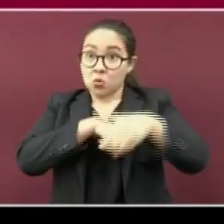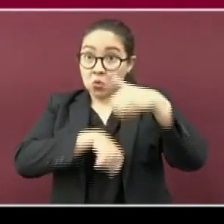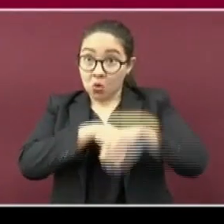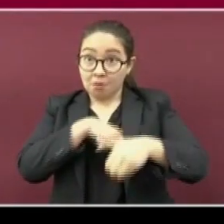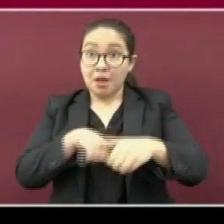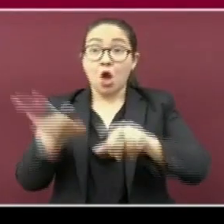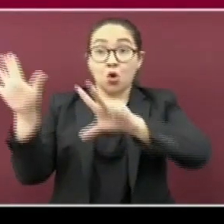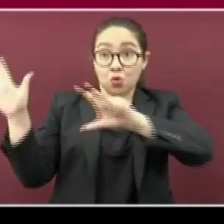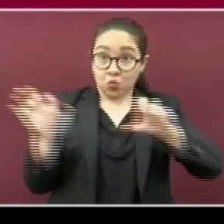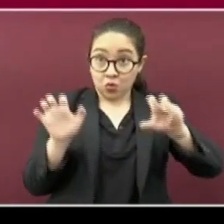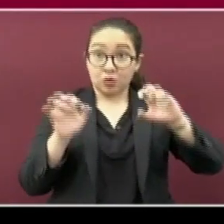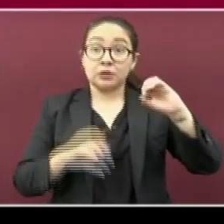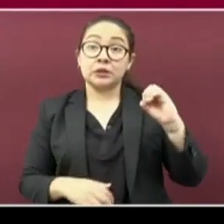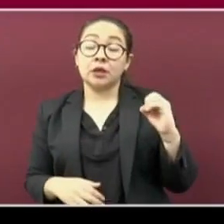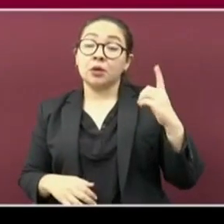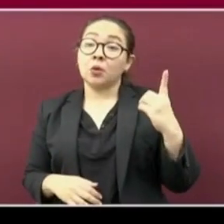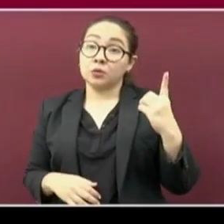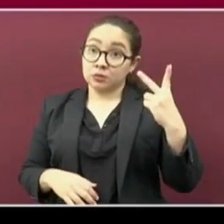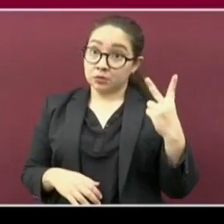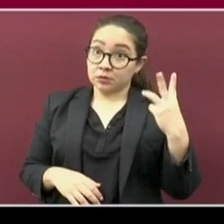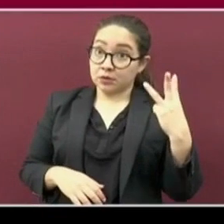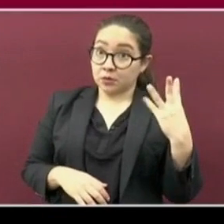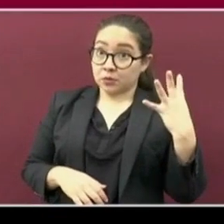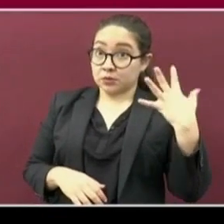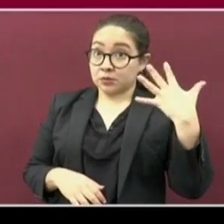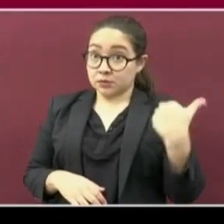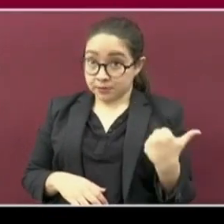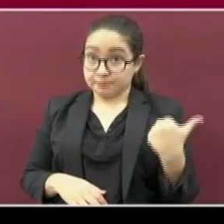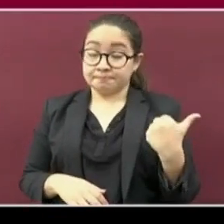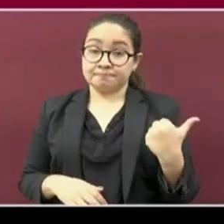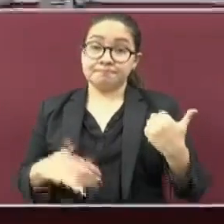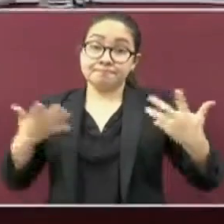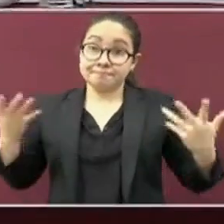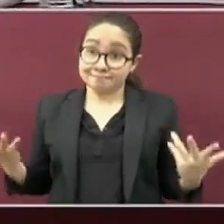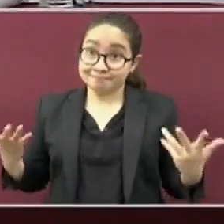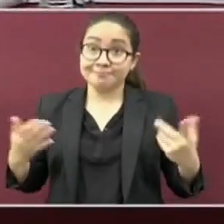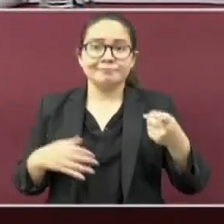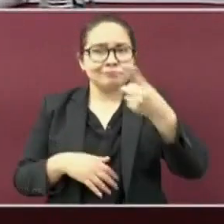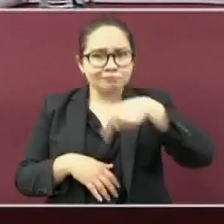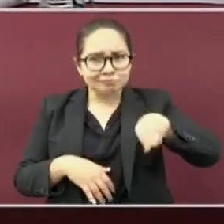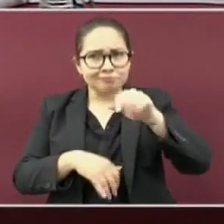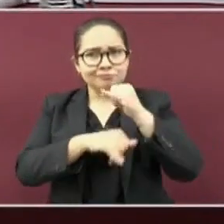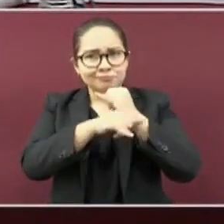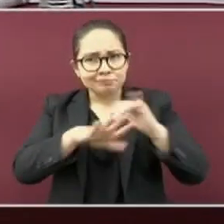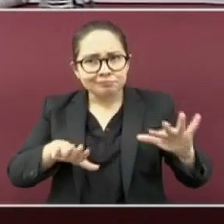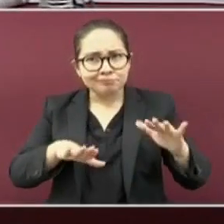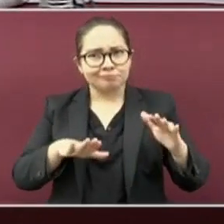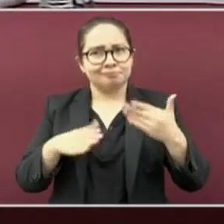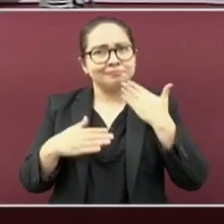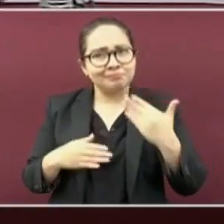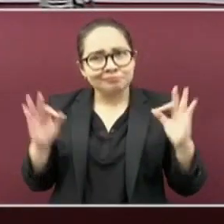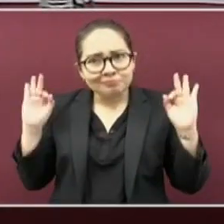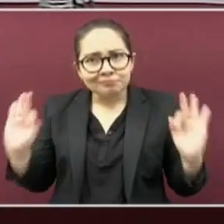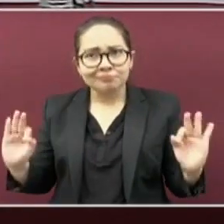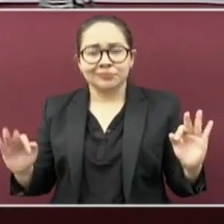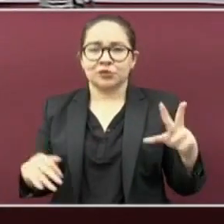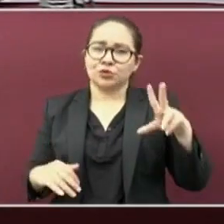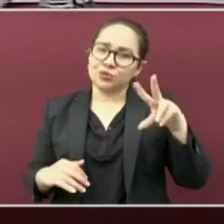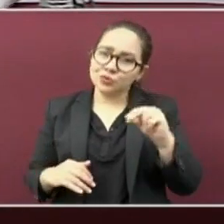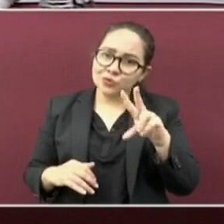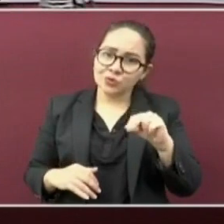-0123456. Infórmense debidamente y no